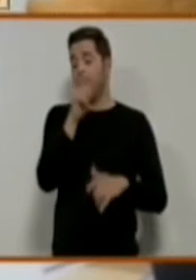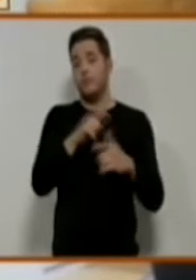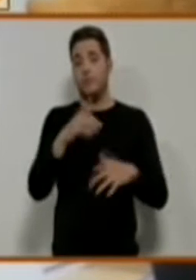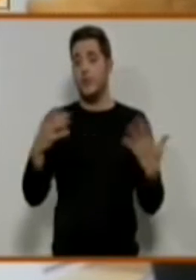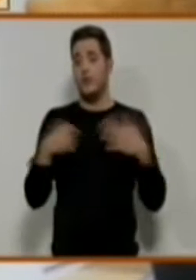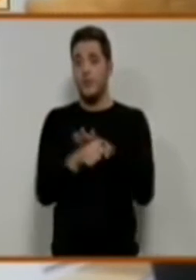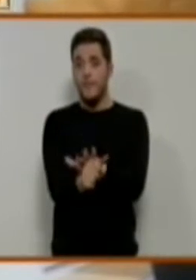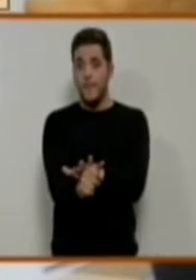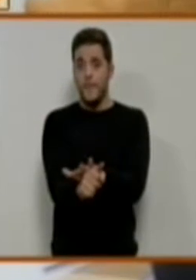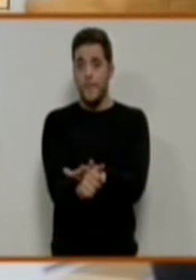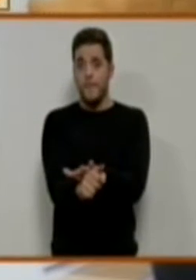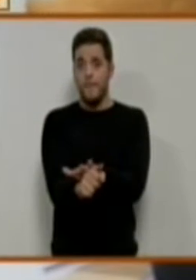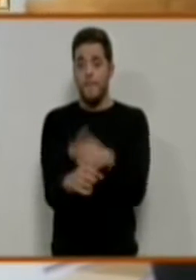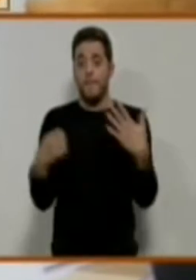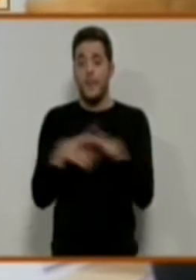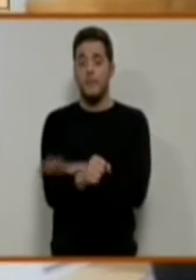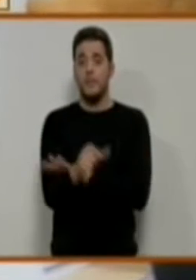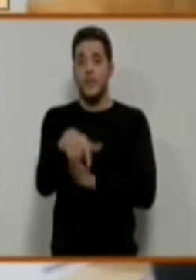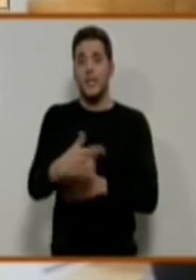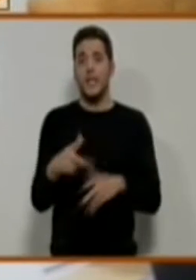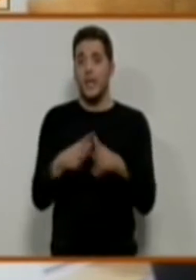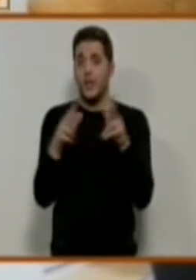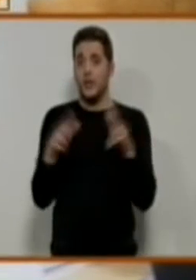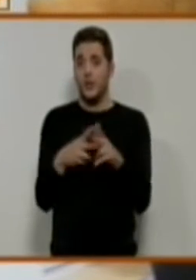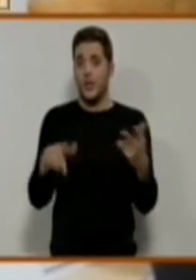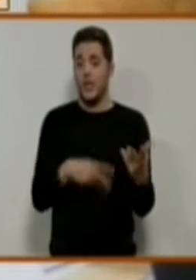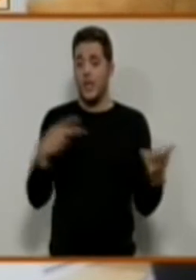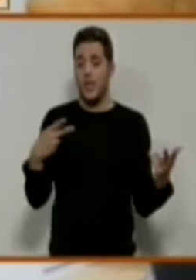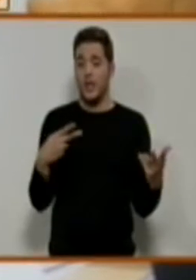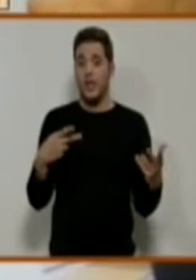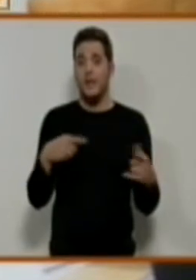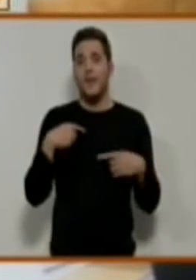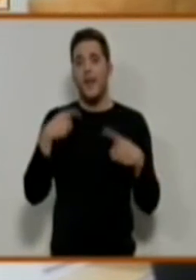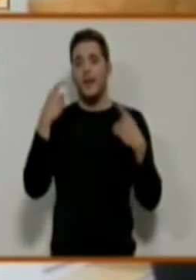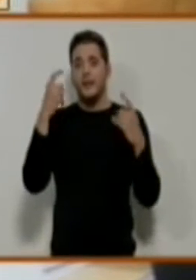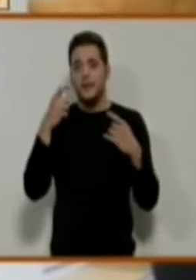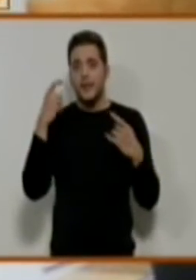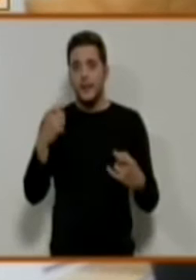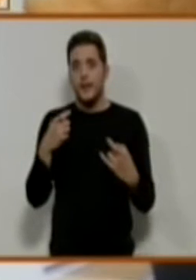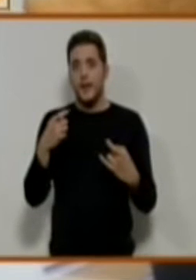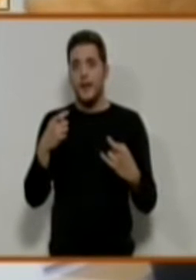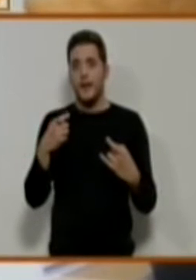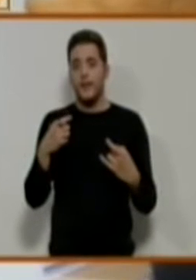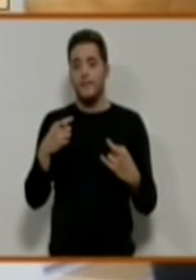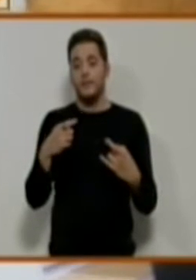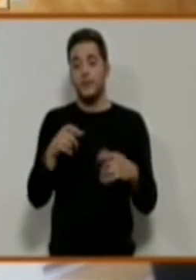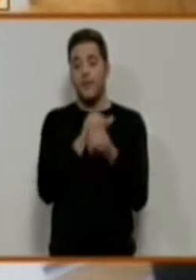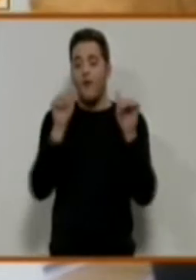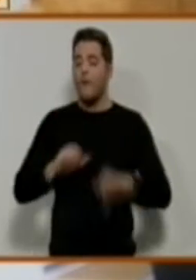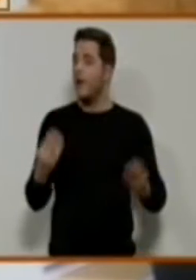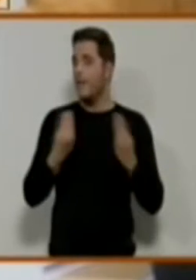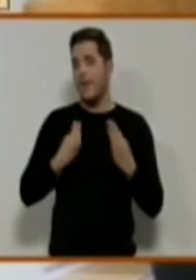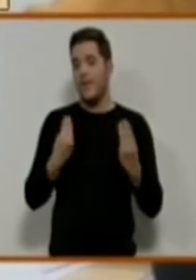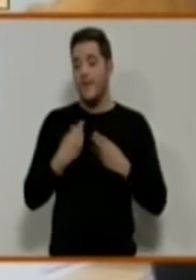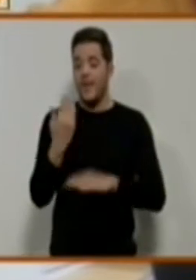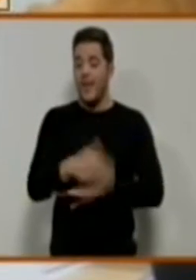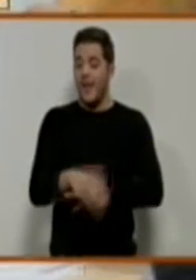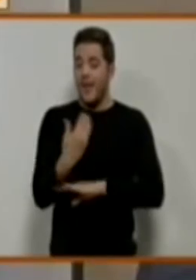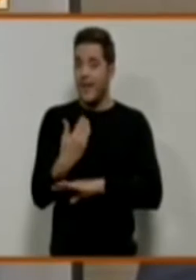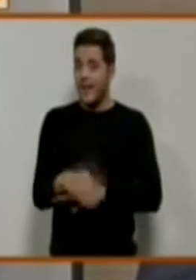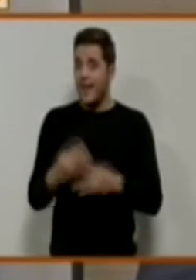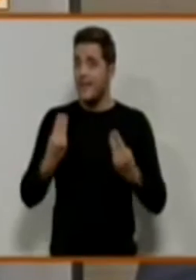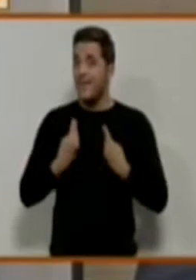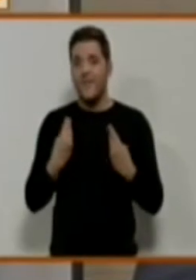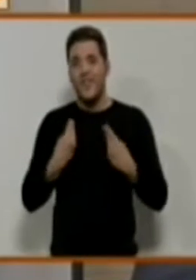en la sociedad y para abandonar la forma de vivir en la calle sin recursos, sin